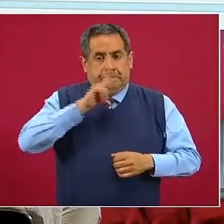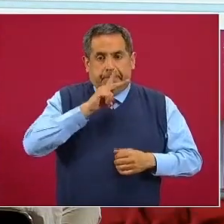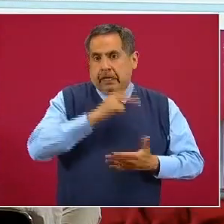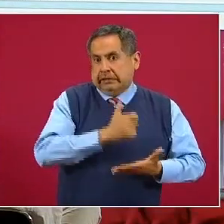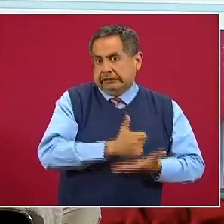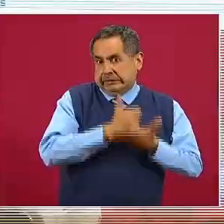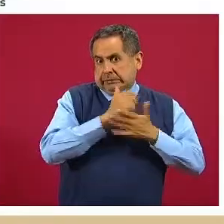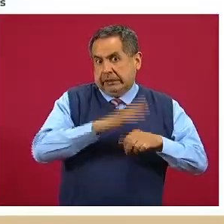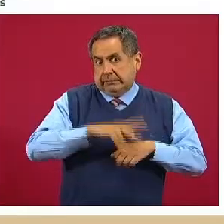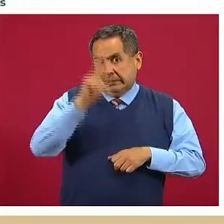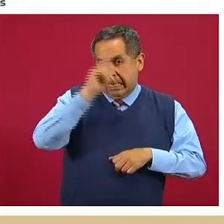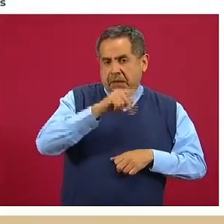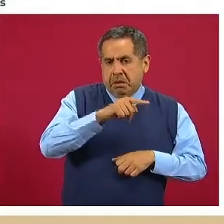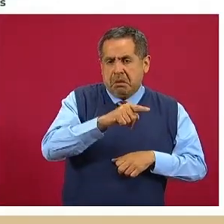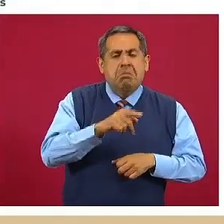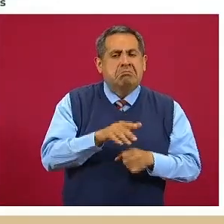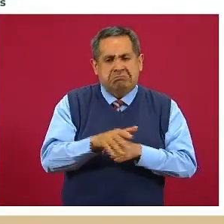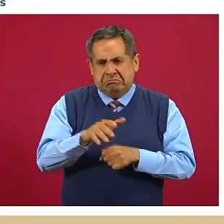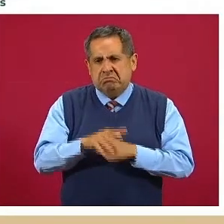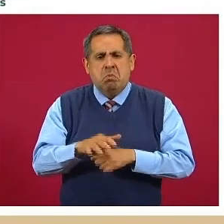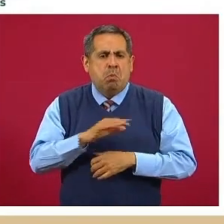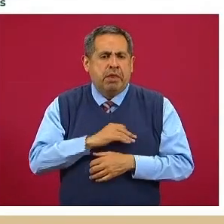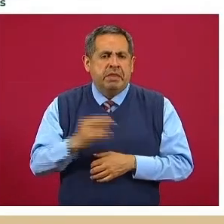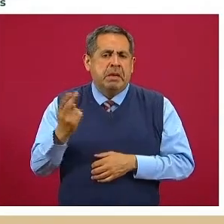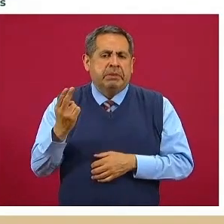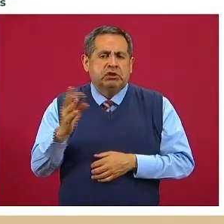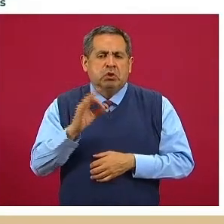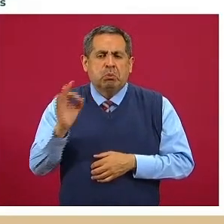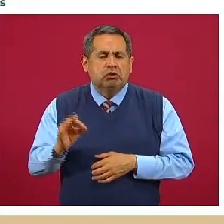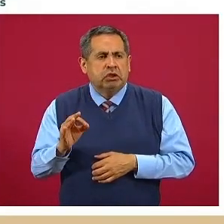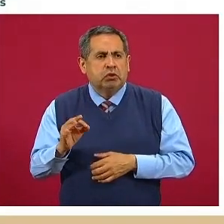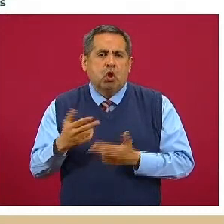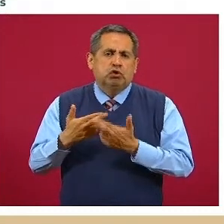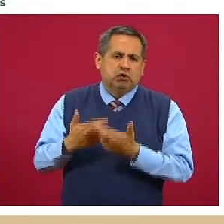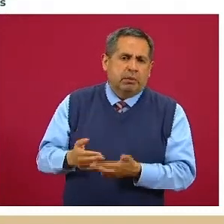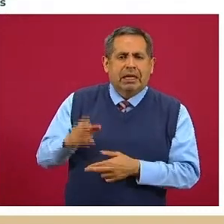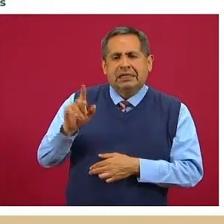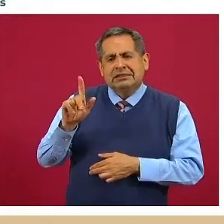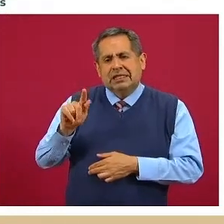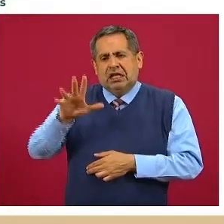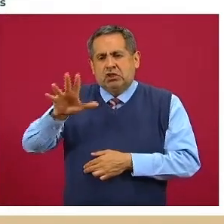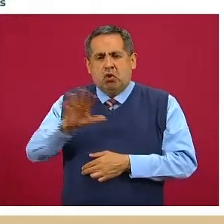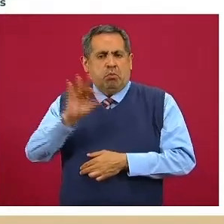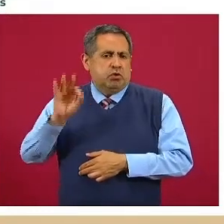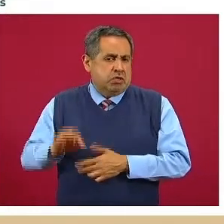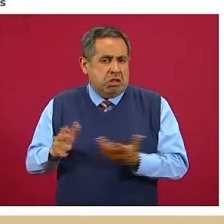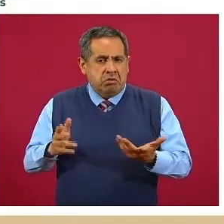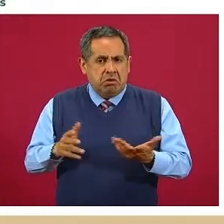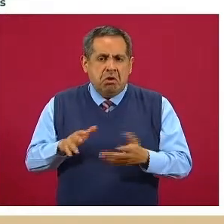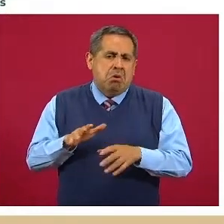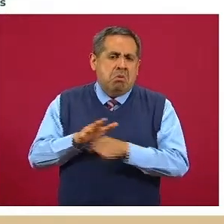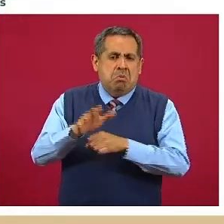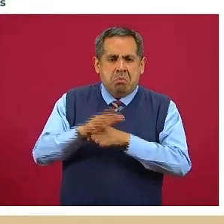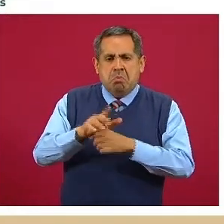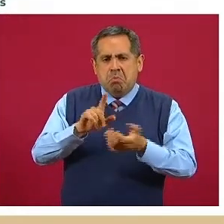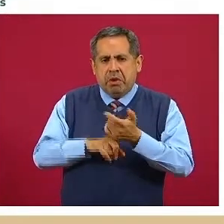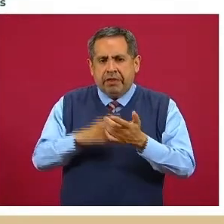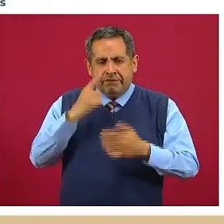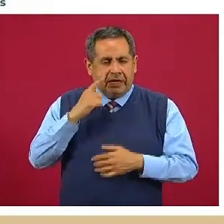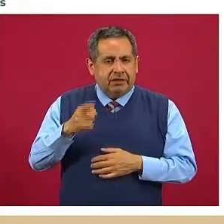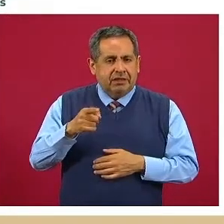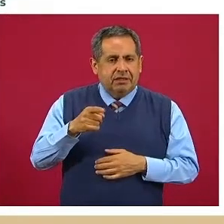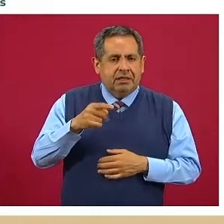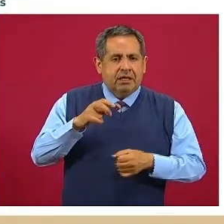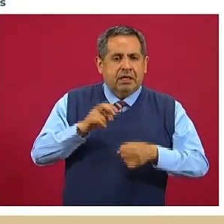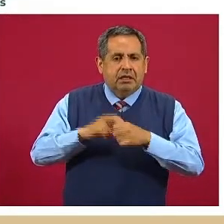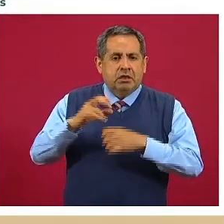25% estarían ocupadas a nivel nacional y al menos 55% de disponibilidad de este tipo de